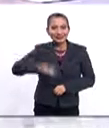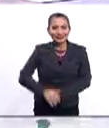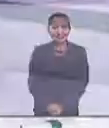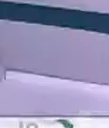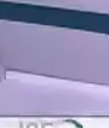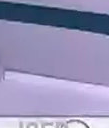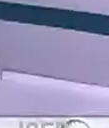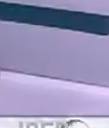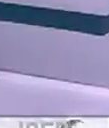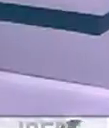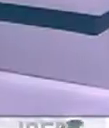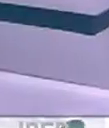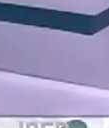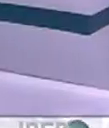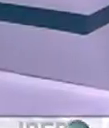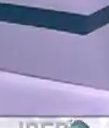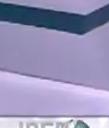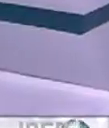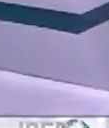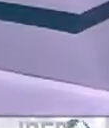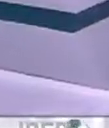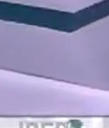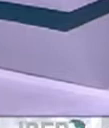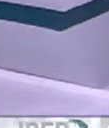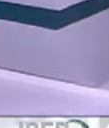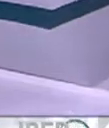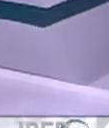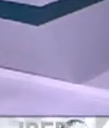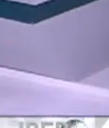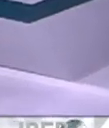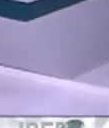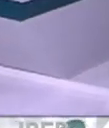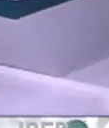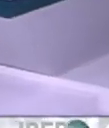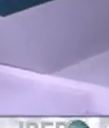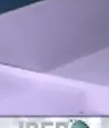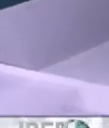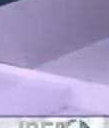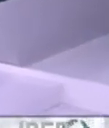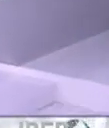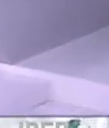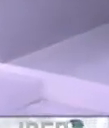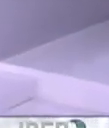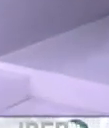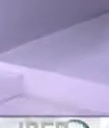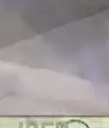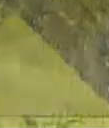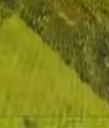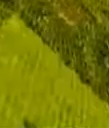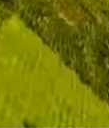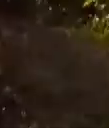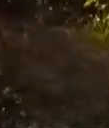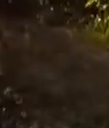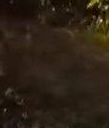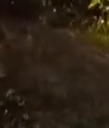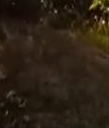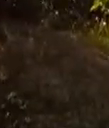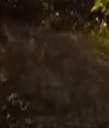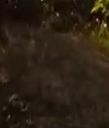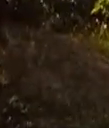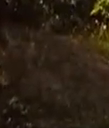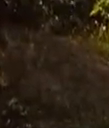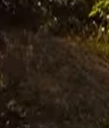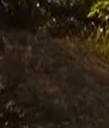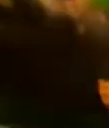De bin si no me dejas enamorarte y ese besito que me diste en la boca me trae la mente